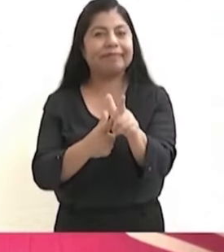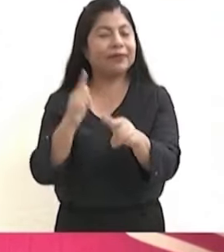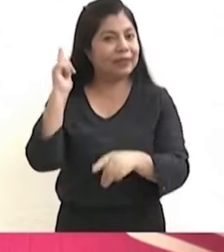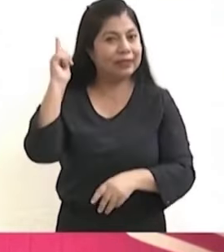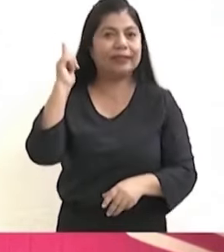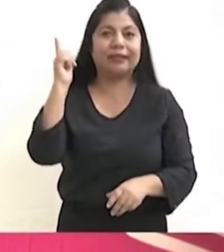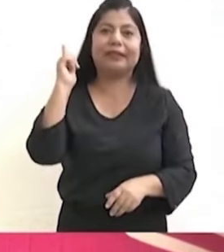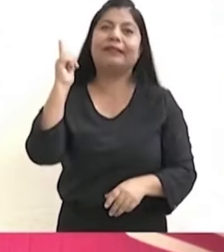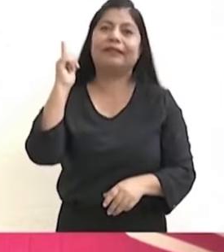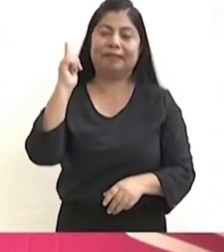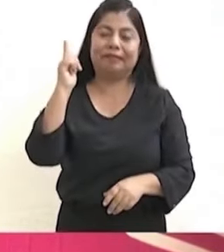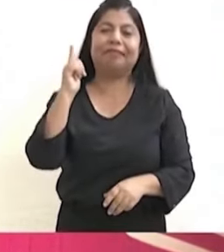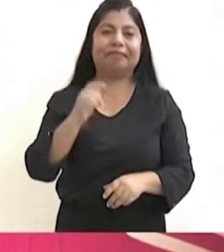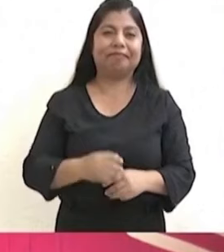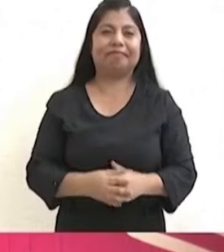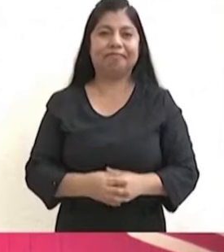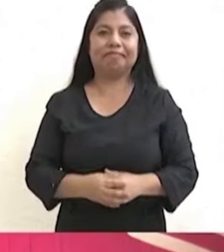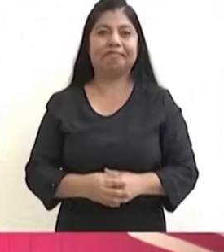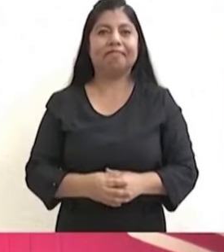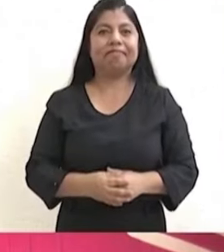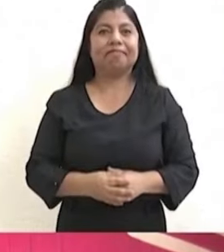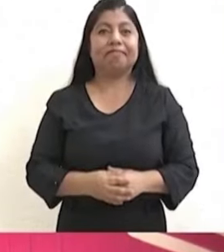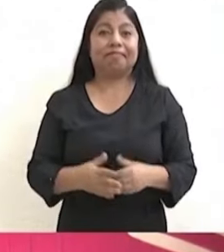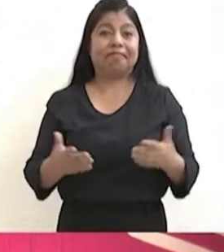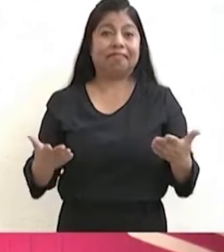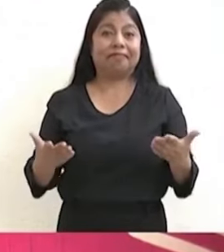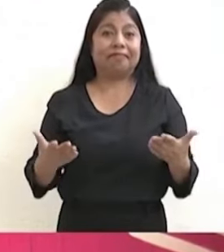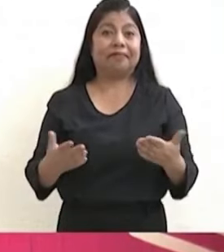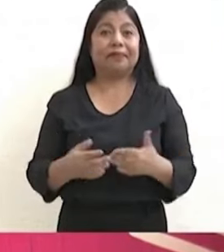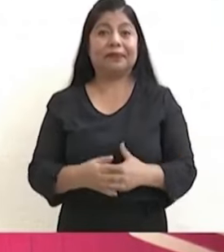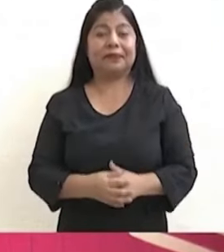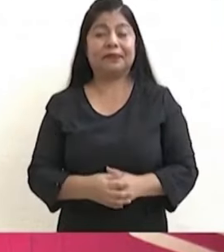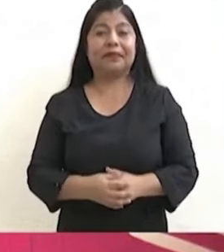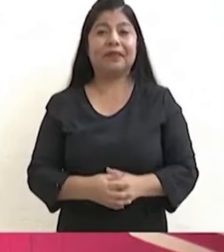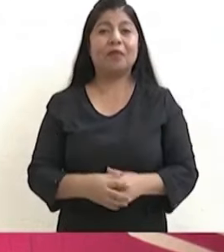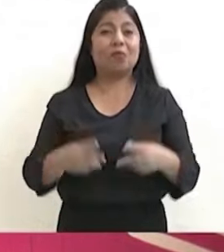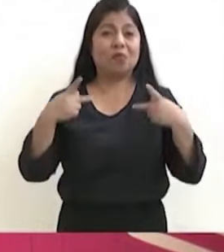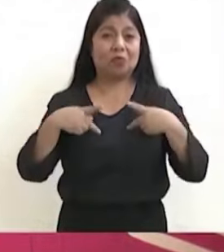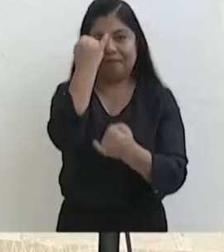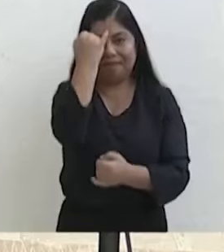no se debe aspirar al necesariato.